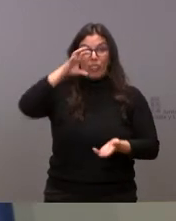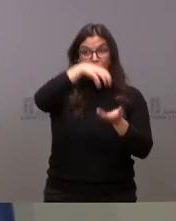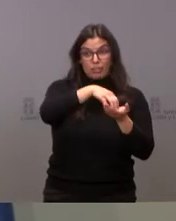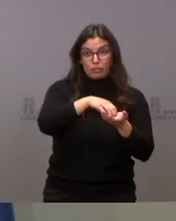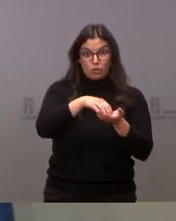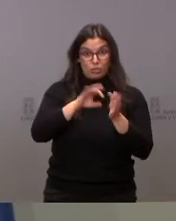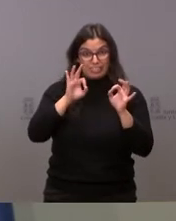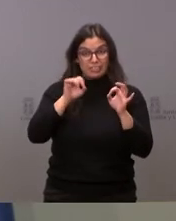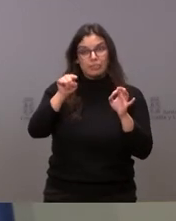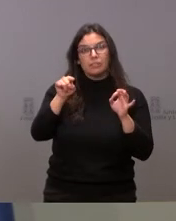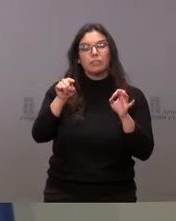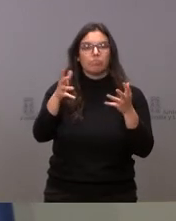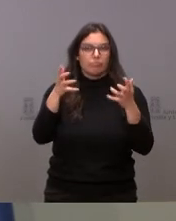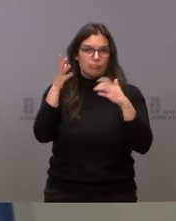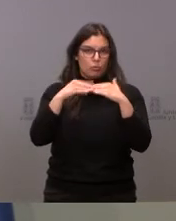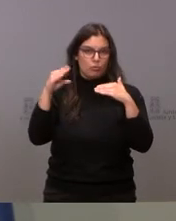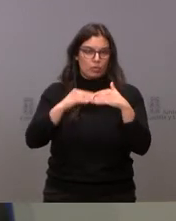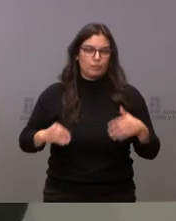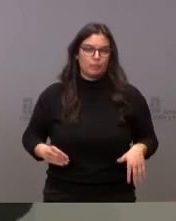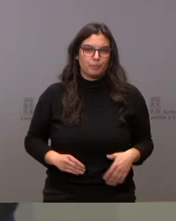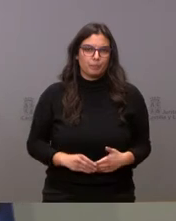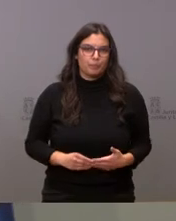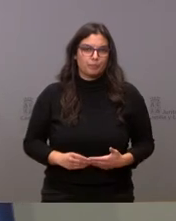estas características se van a beneficiar de esta ayuda.